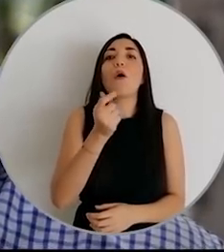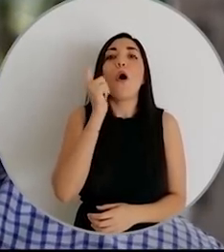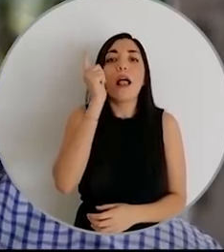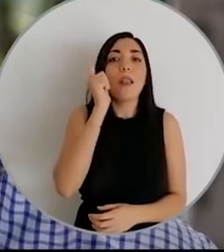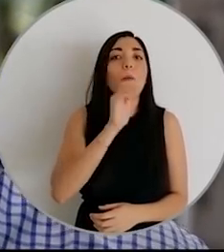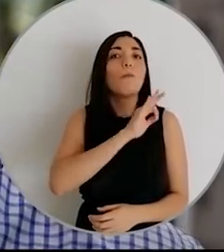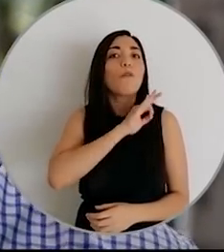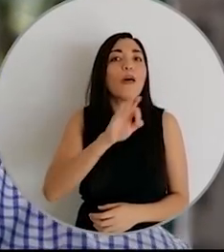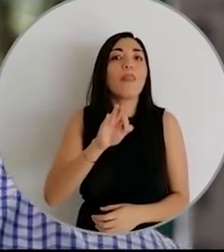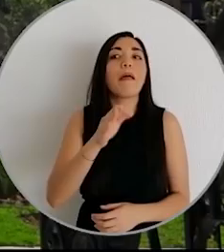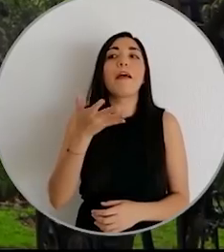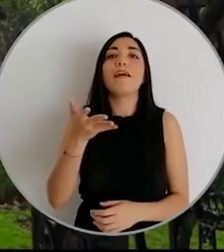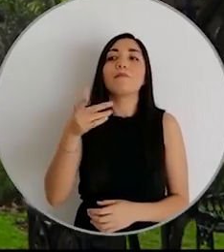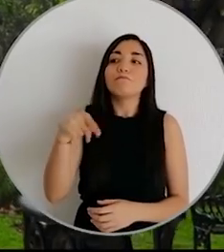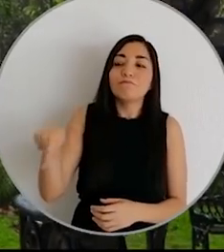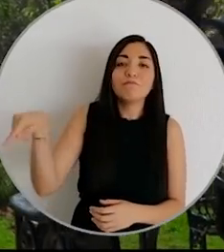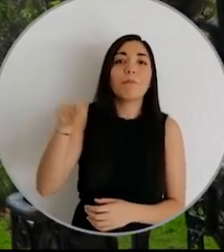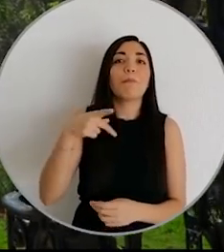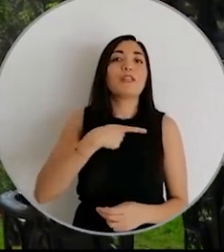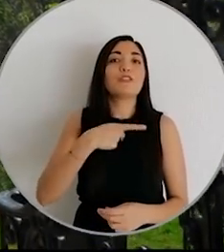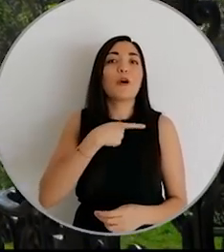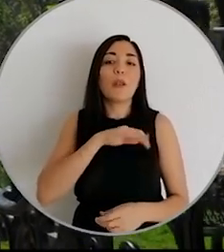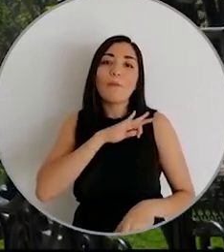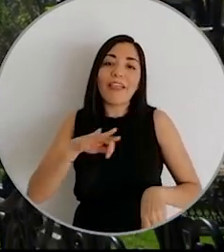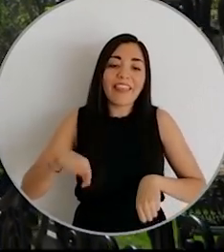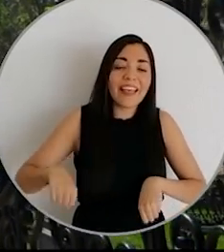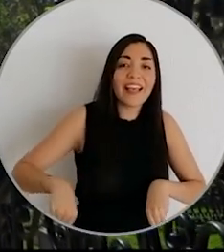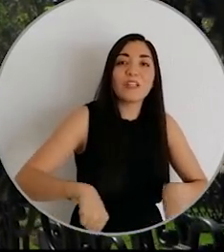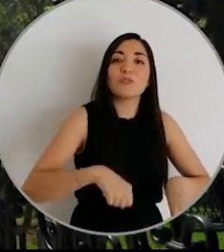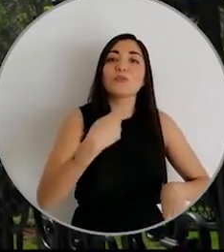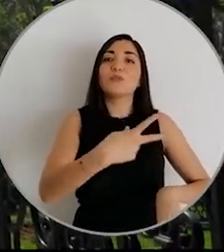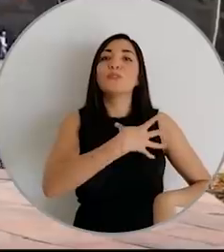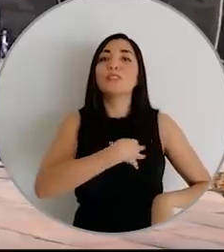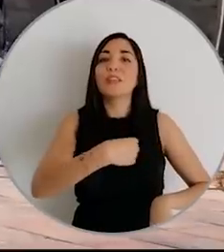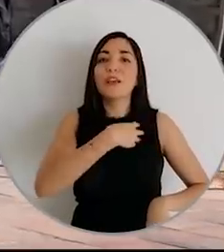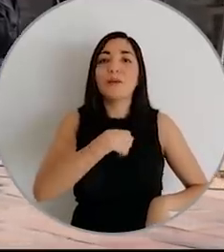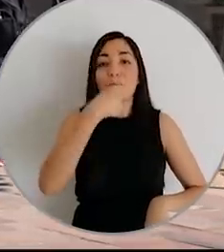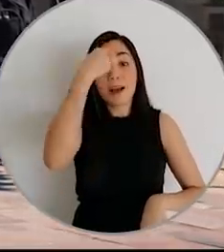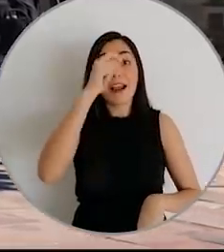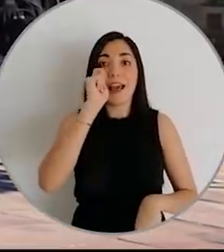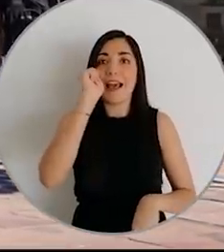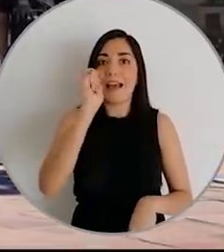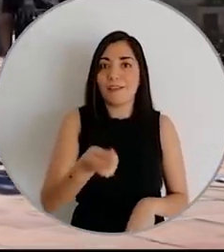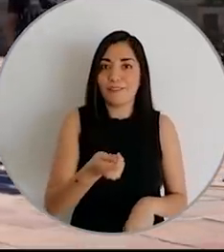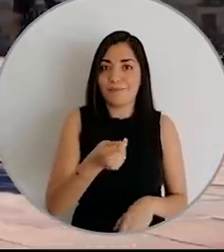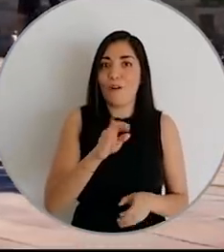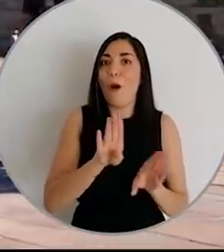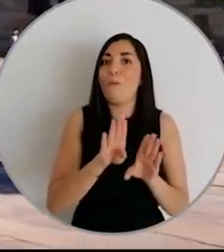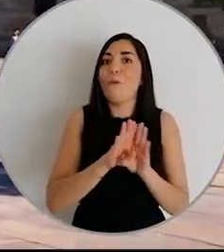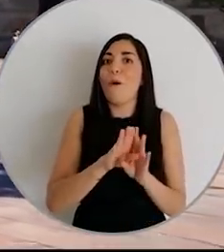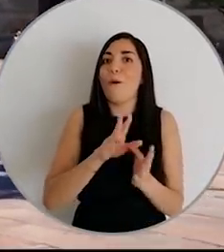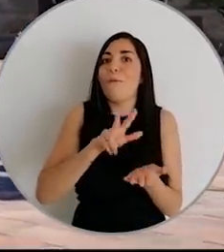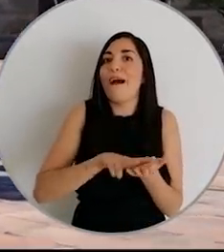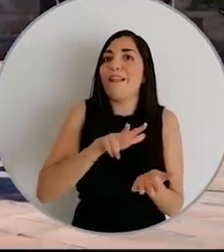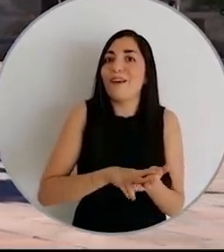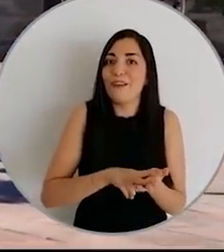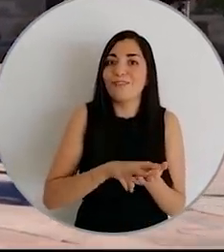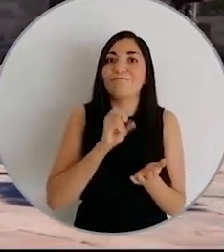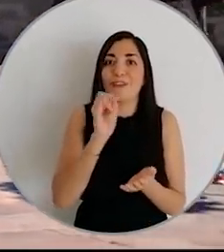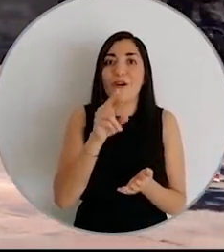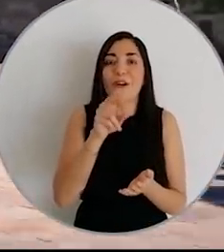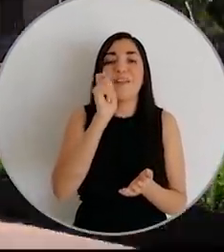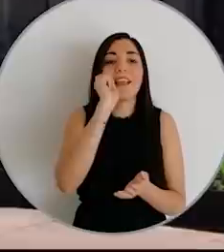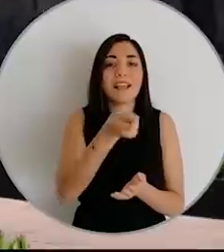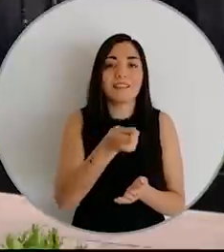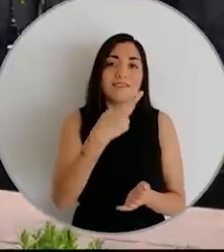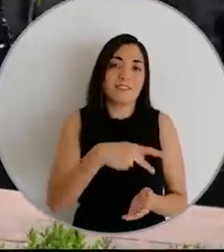que vayan y lleven a sus hijos a conocer, que vean el tesoro que tenemos, el tesoro vegetal que tenemos en el occidente del país.